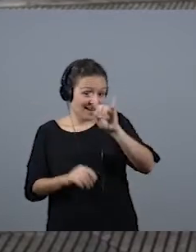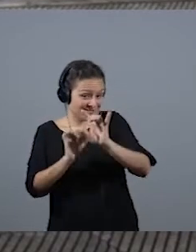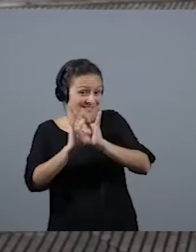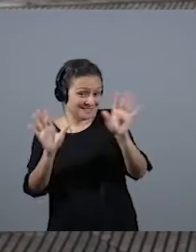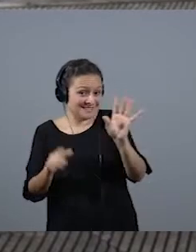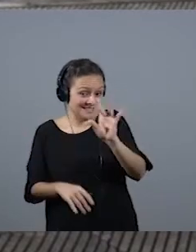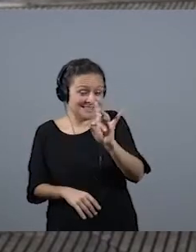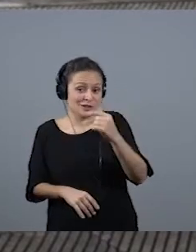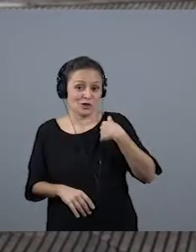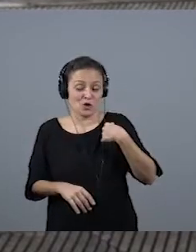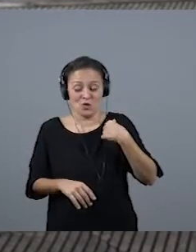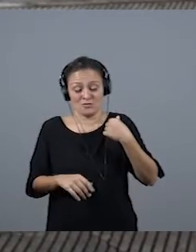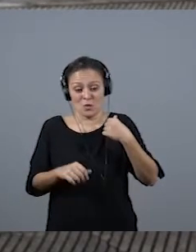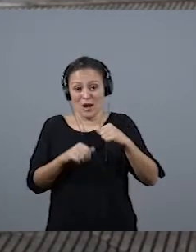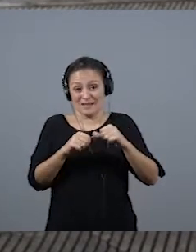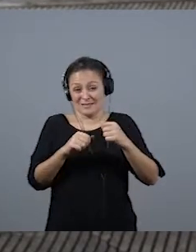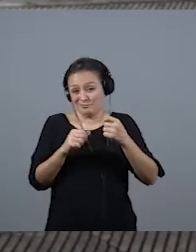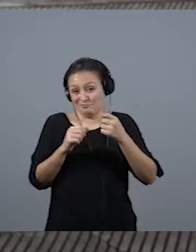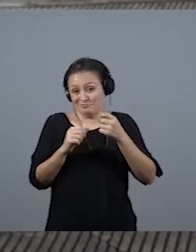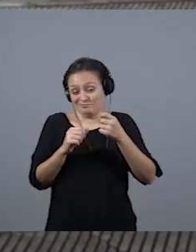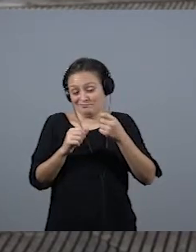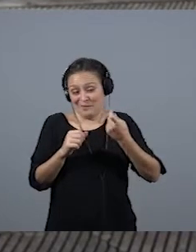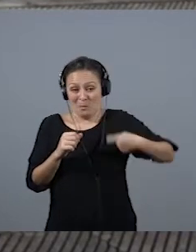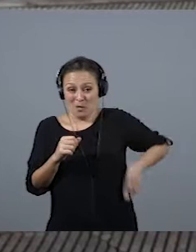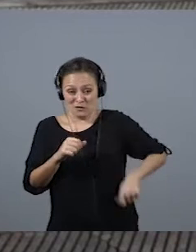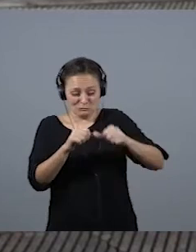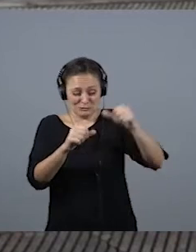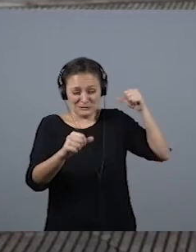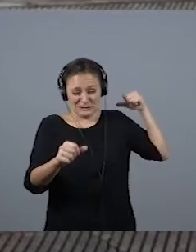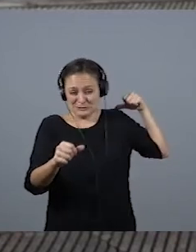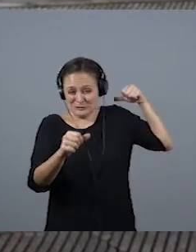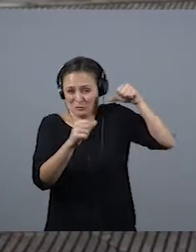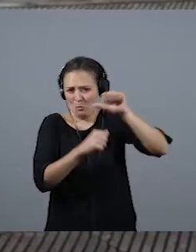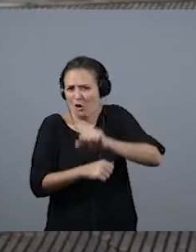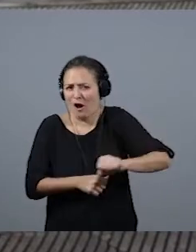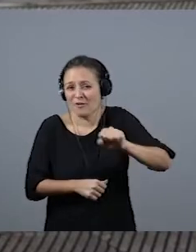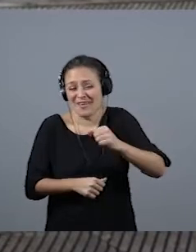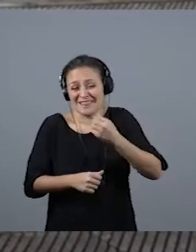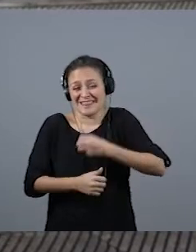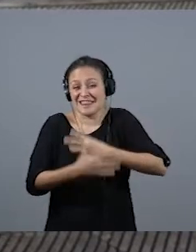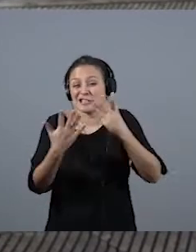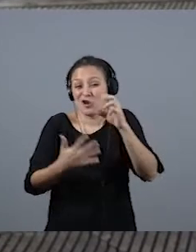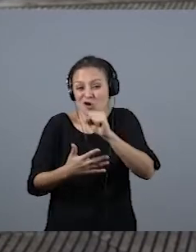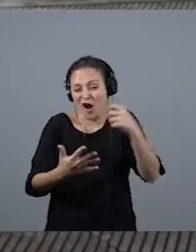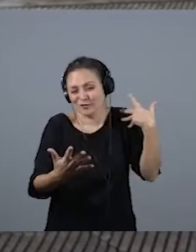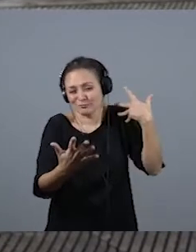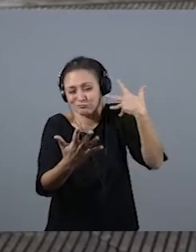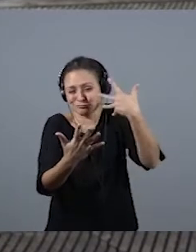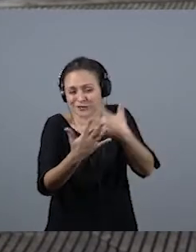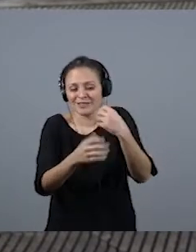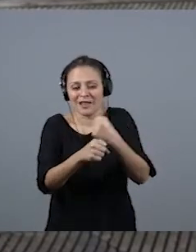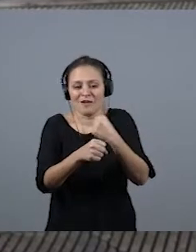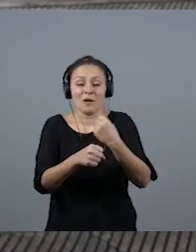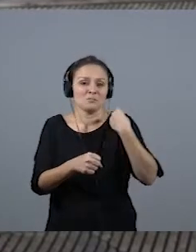pasé la mayoría de la trayectoria profesional durante 18 años en el